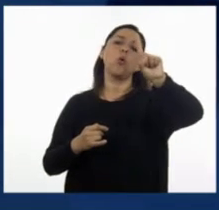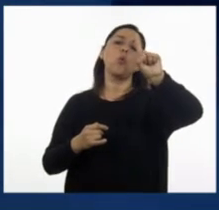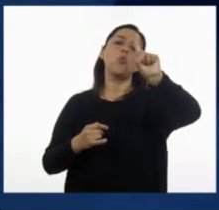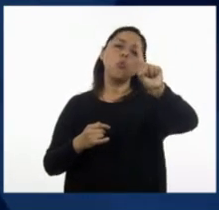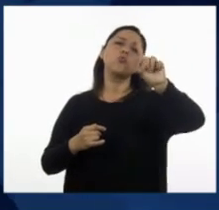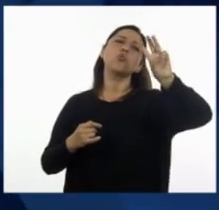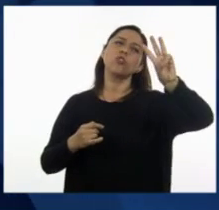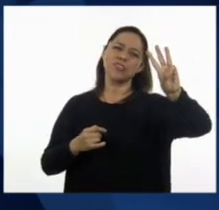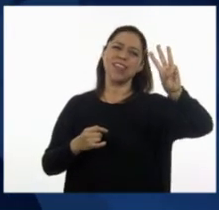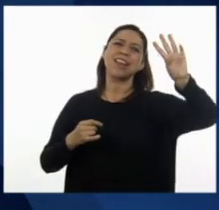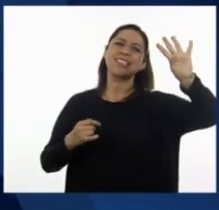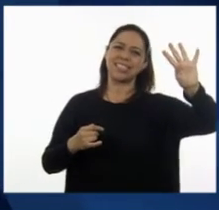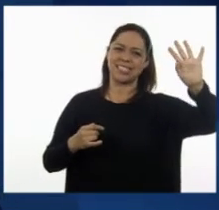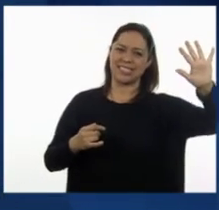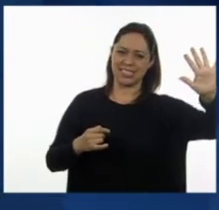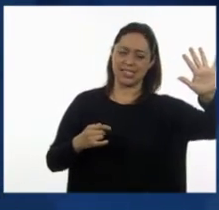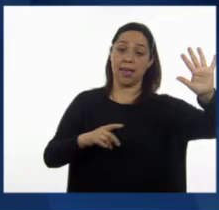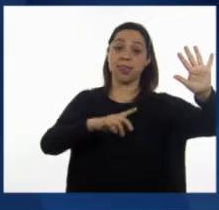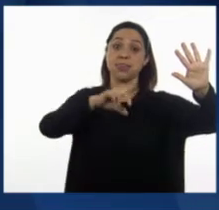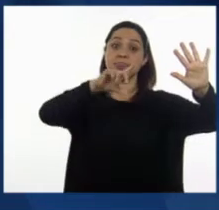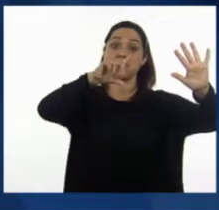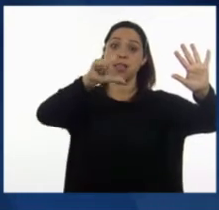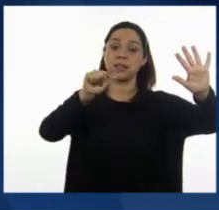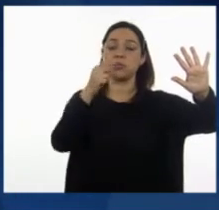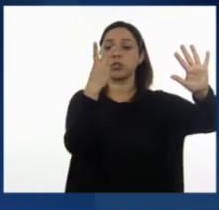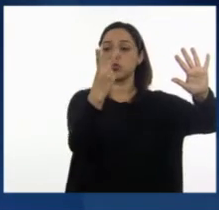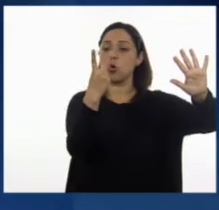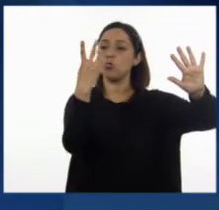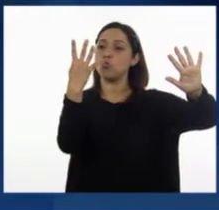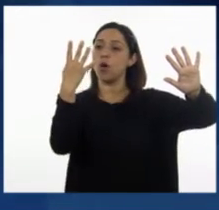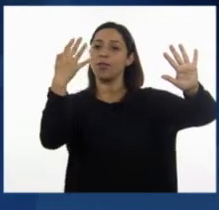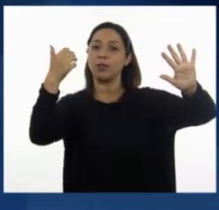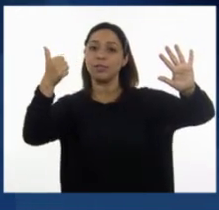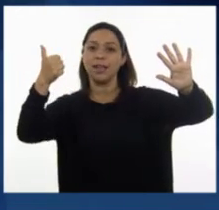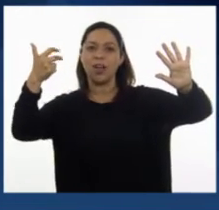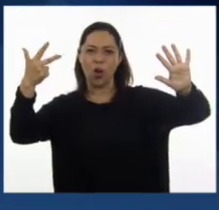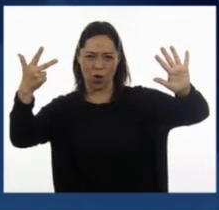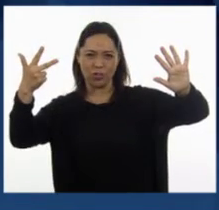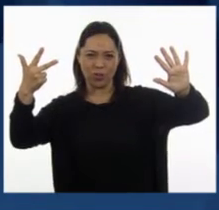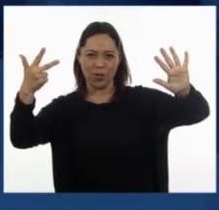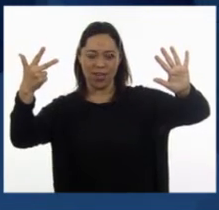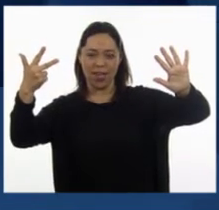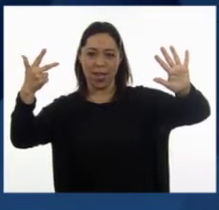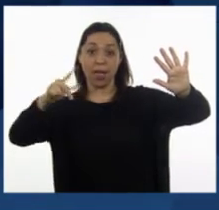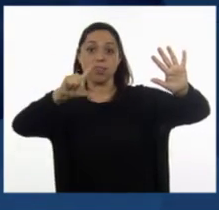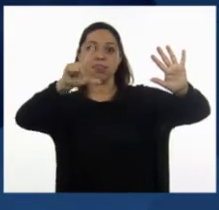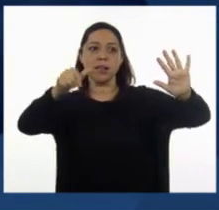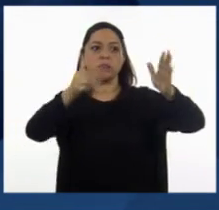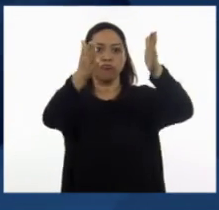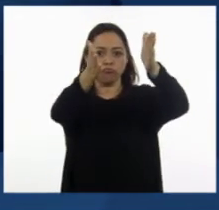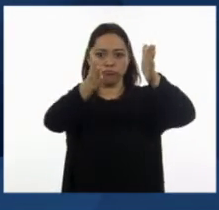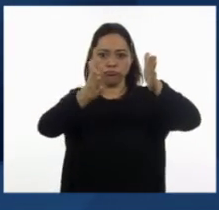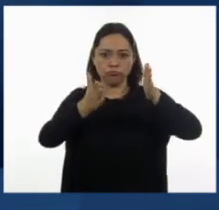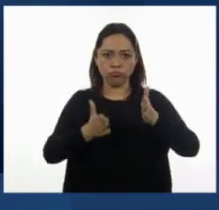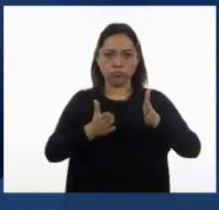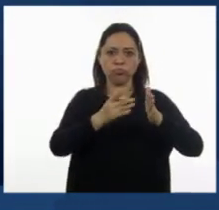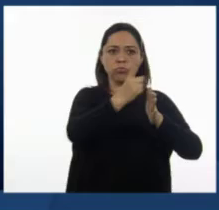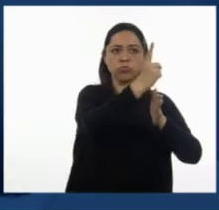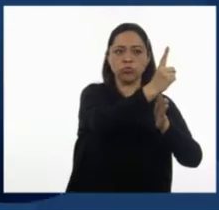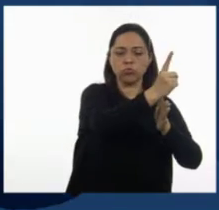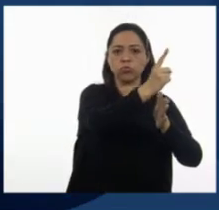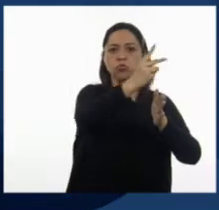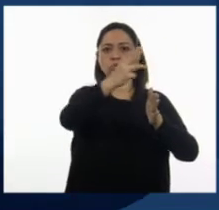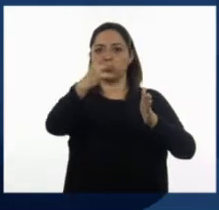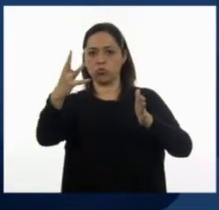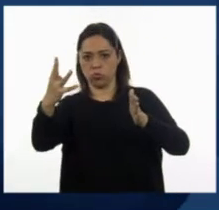del lado derecho cuentan hacia el otro lado solo números pares. En los de en medio se cuentan corridos de derecha a izquierda pero a partir